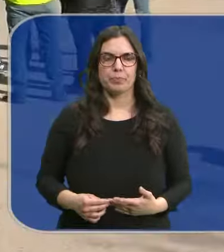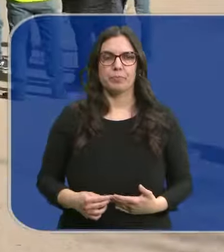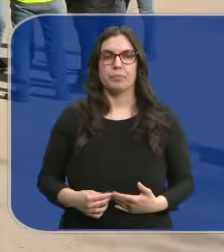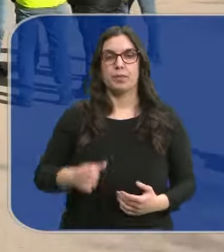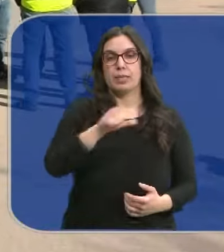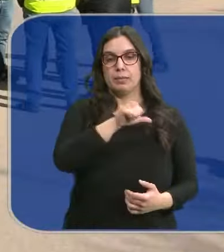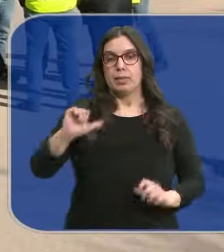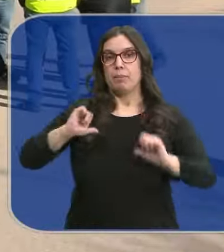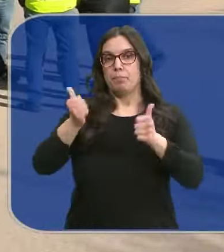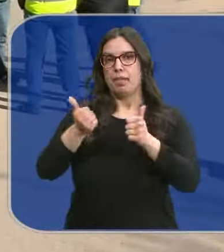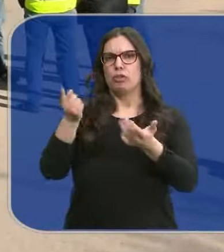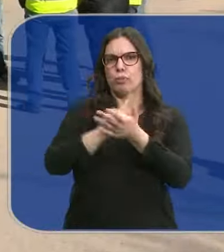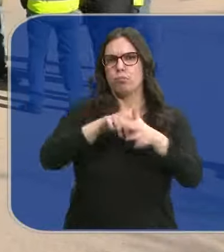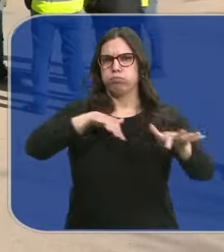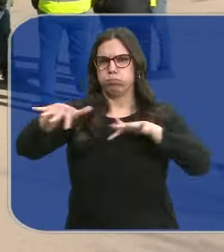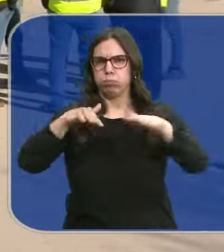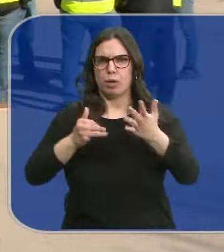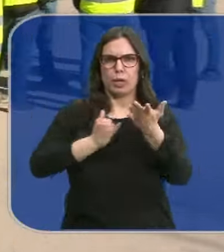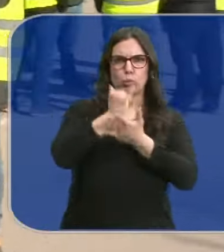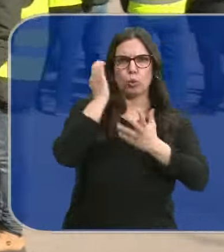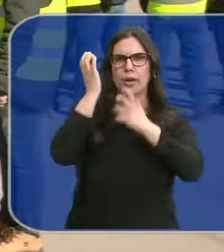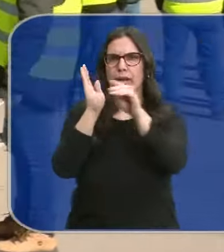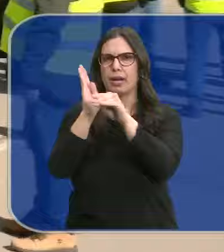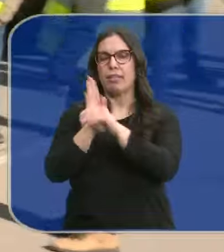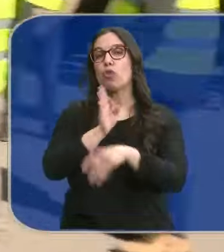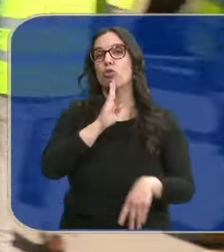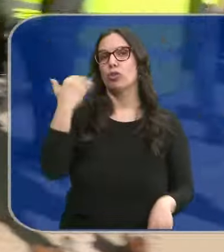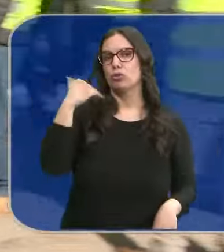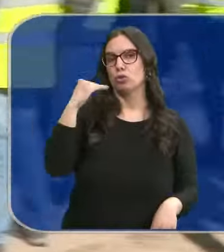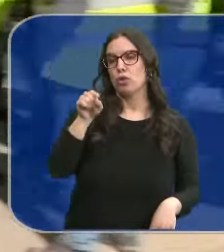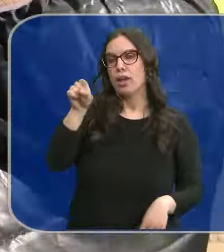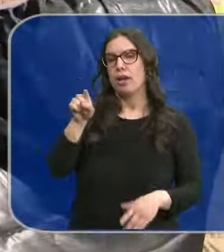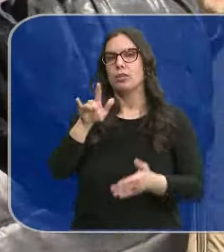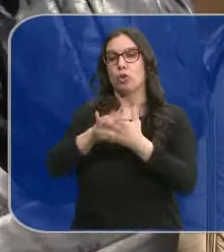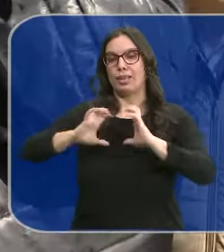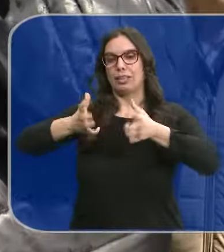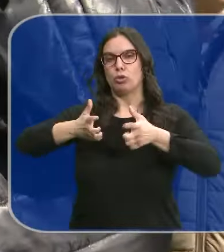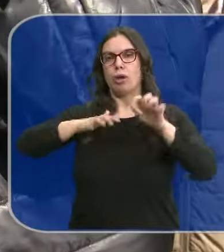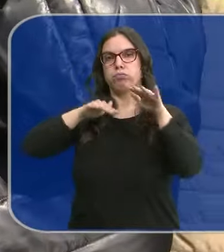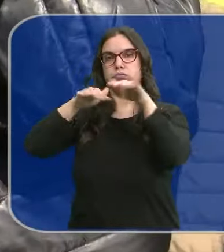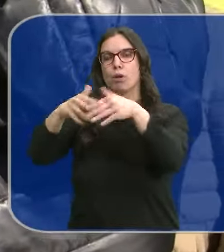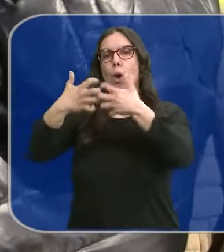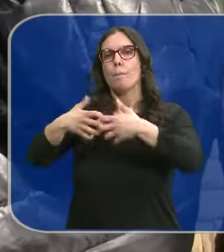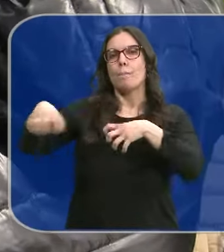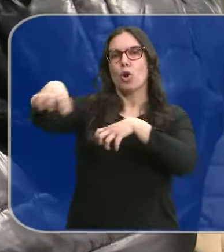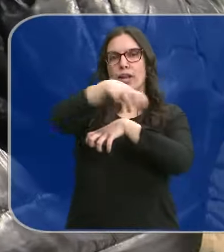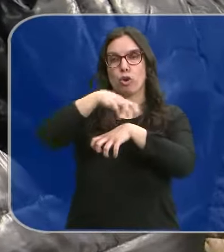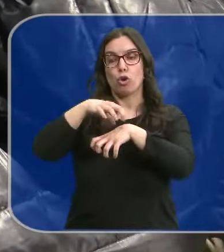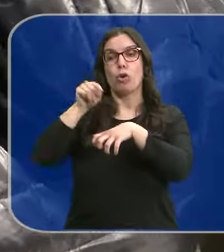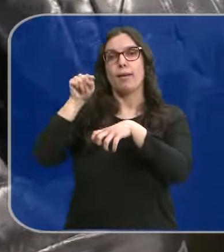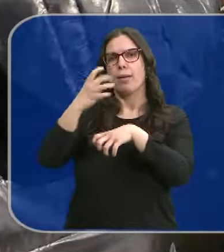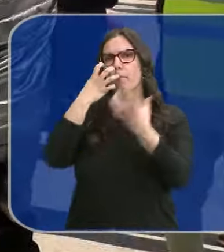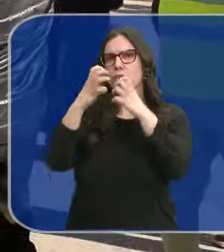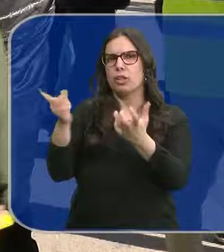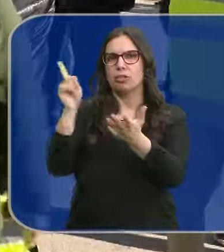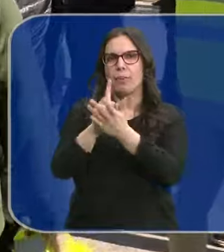Comienza la semana también con nuevas movilizaciones de agricultores y ganaderos en Soria. Esta vez han estado con sus tractores en el polígono Las Casas. Una nueva